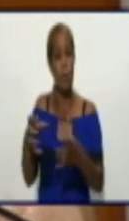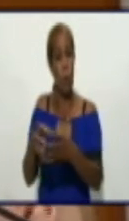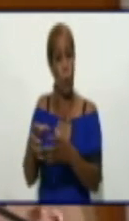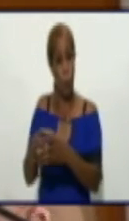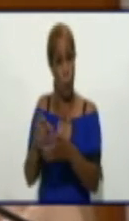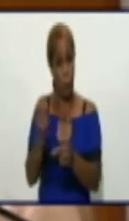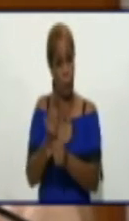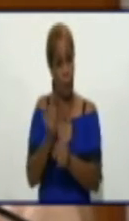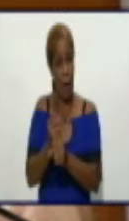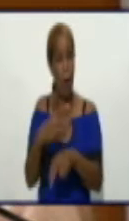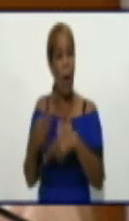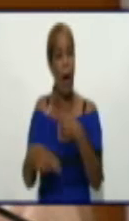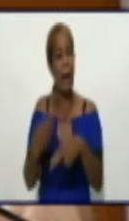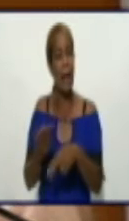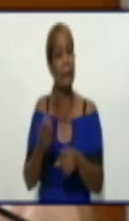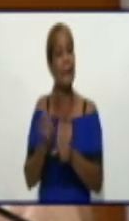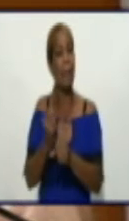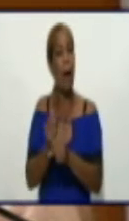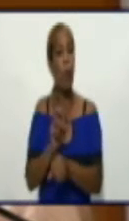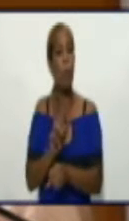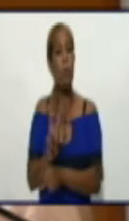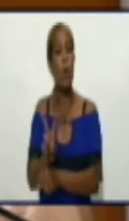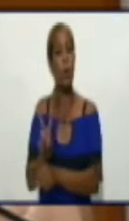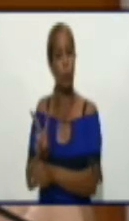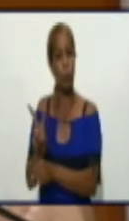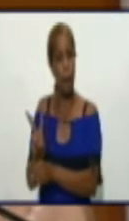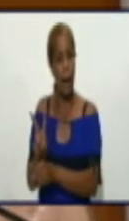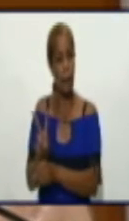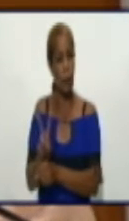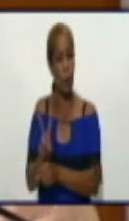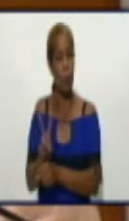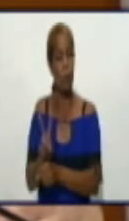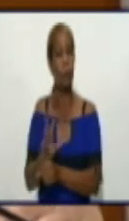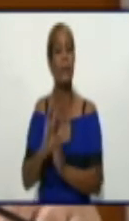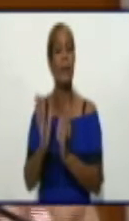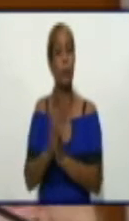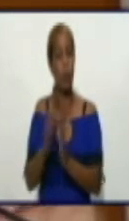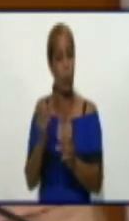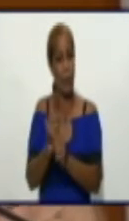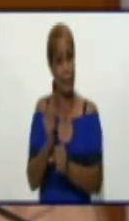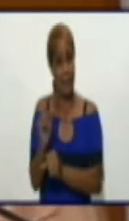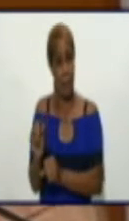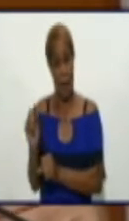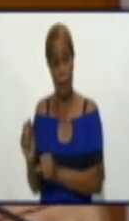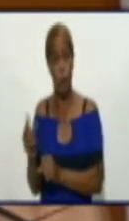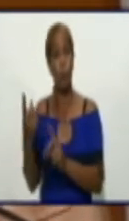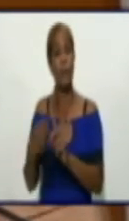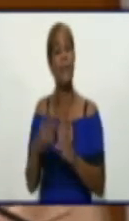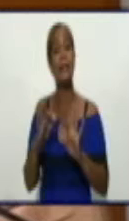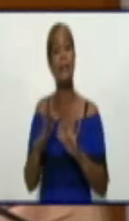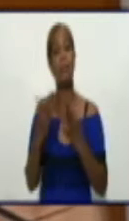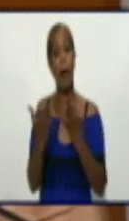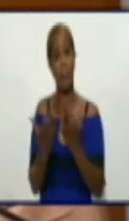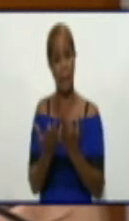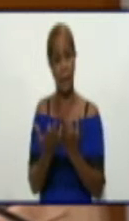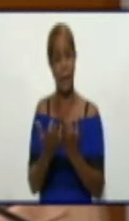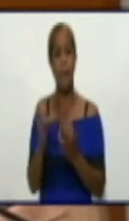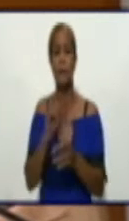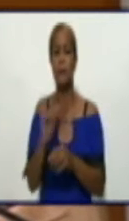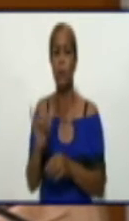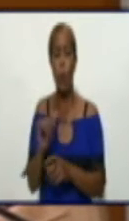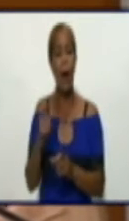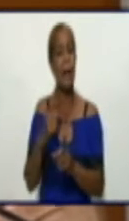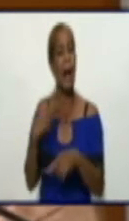productivo Garantía Alimentaria de Trabajadores y su familia. También estaremos desarrollando encuentros con jóvenes